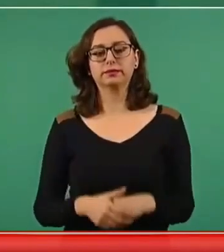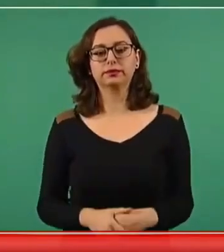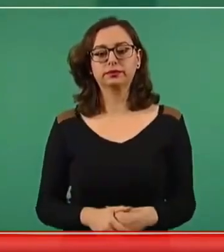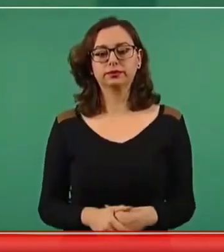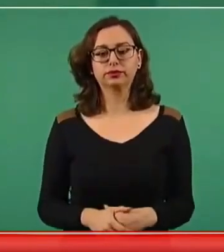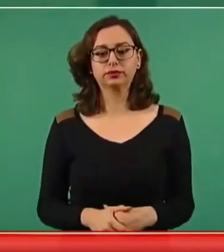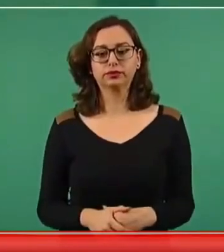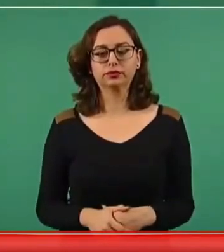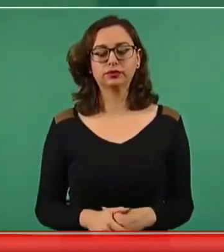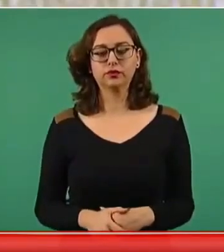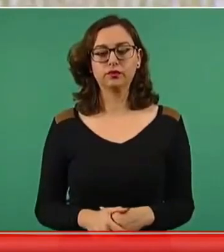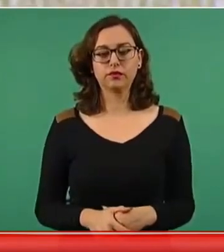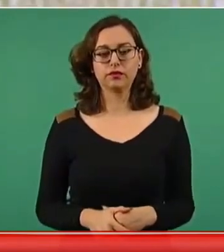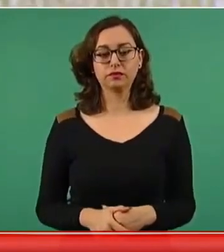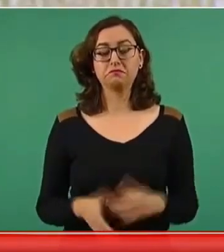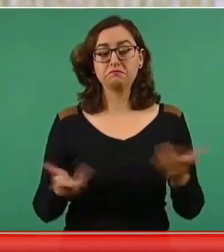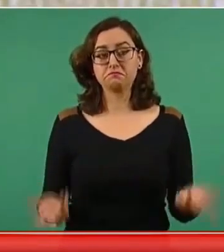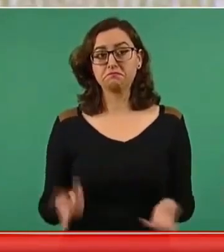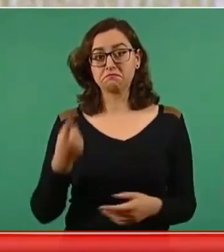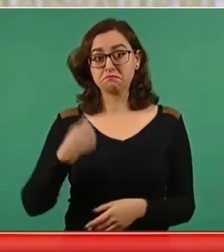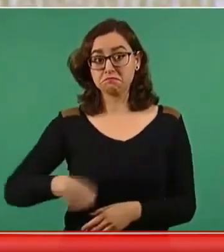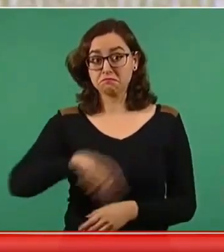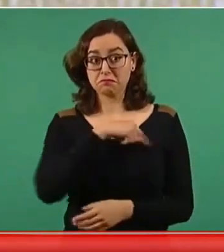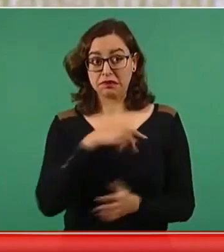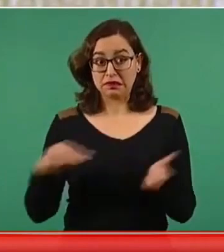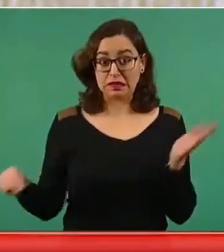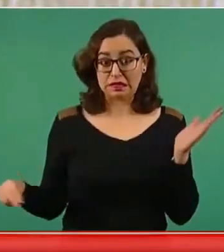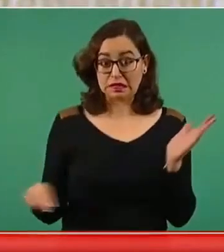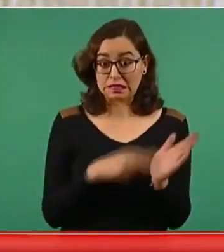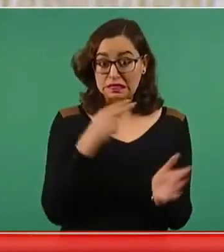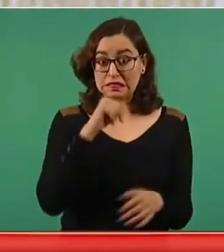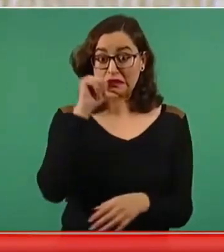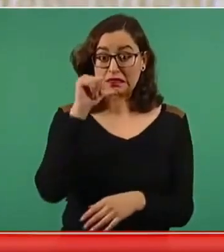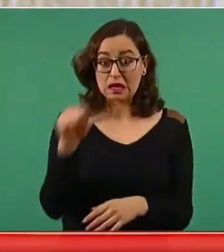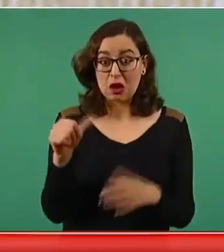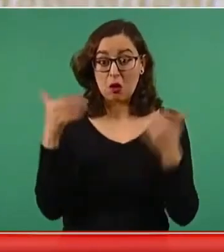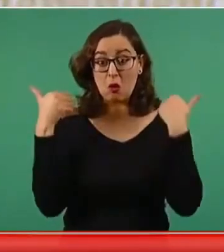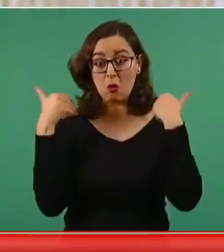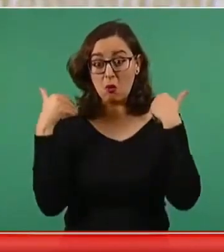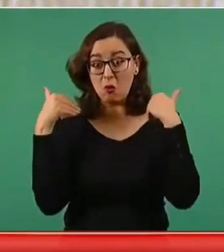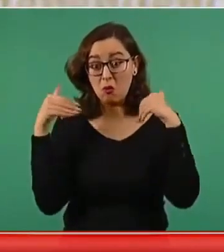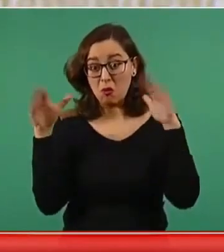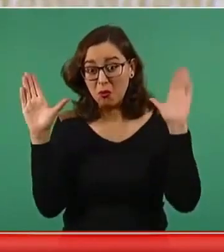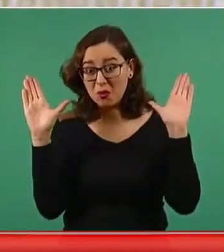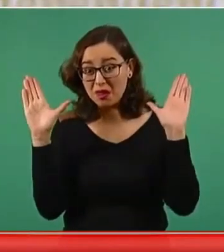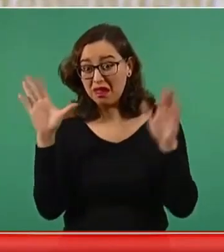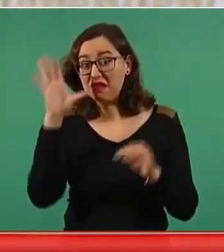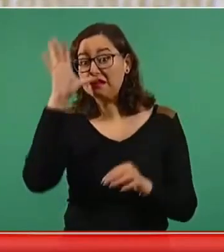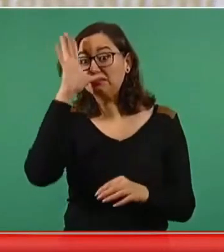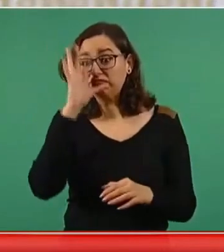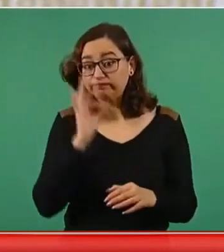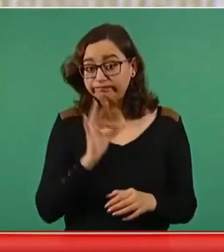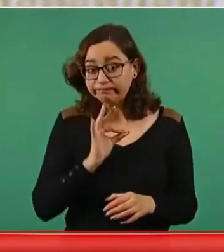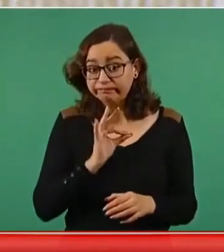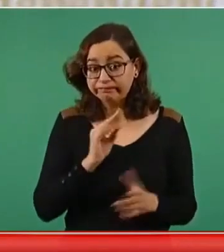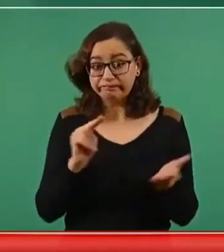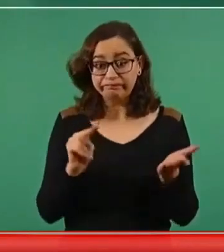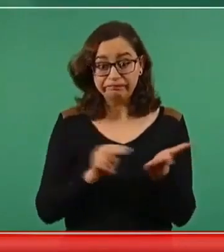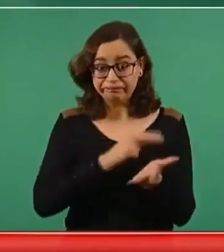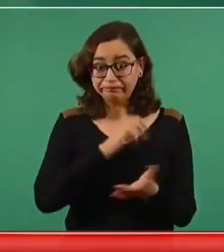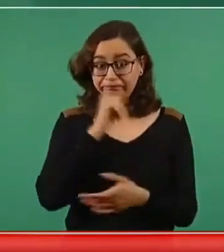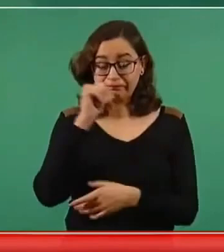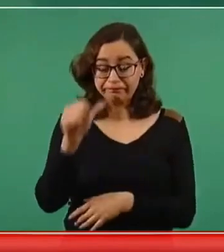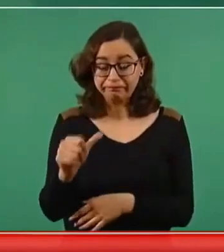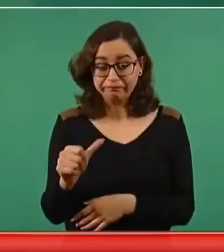Si no hubiésemos logrado que se firmara el